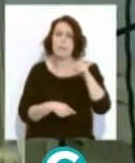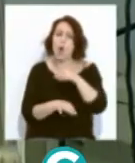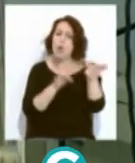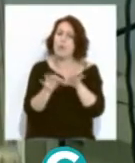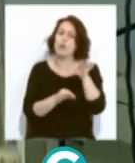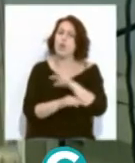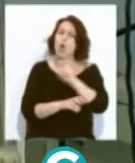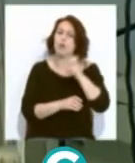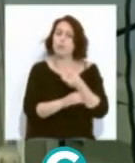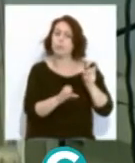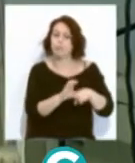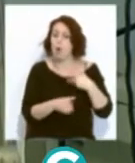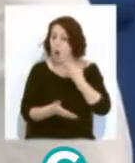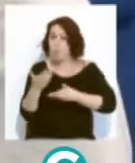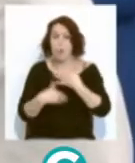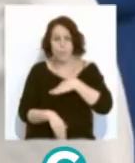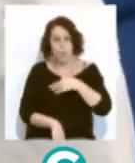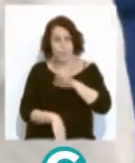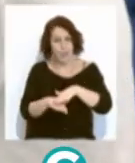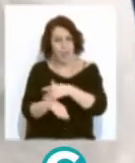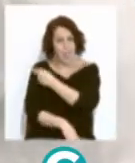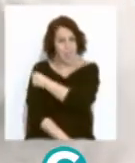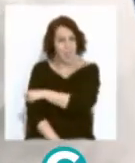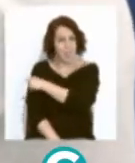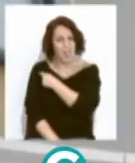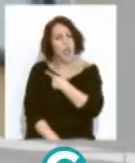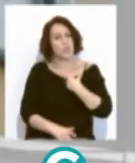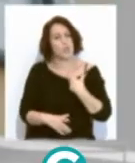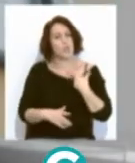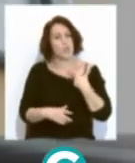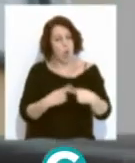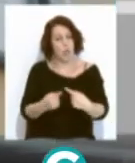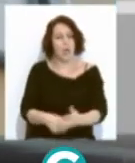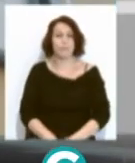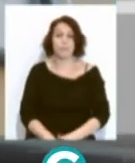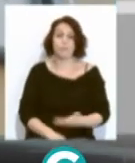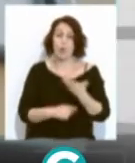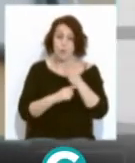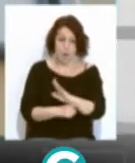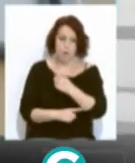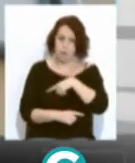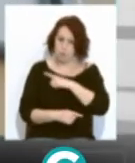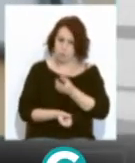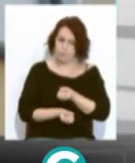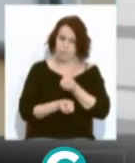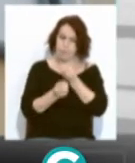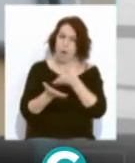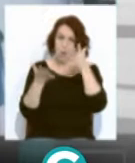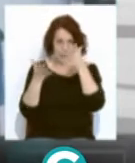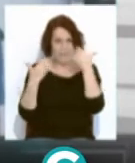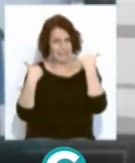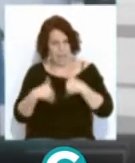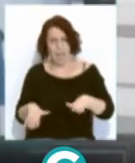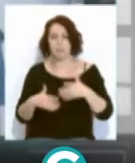organizaciones que pueden colaborar en la administración de las vacunas a diario. Hay la oferta que ya hemos trasladado nosotros a la Consejería,